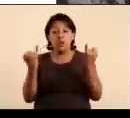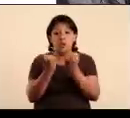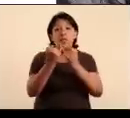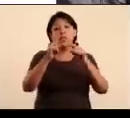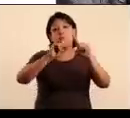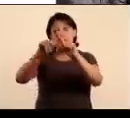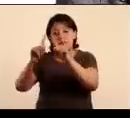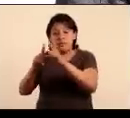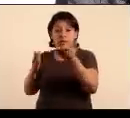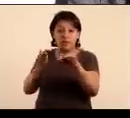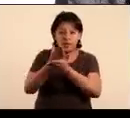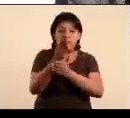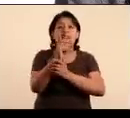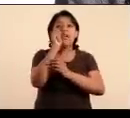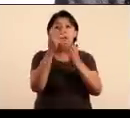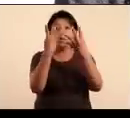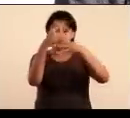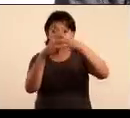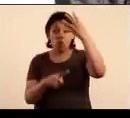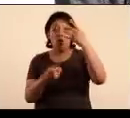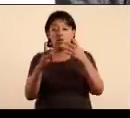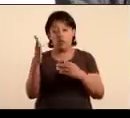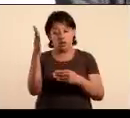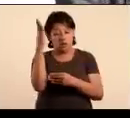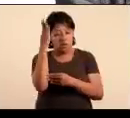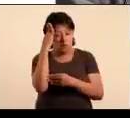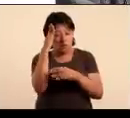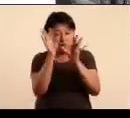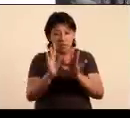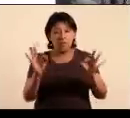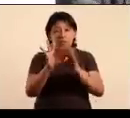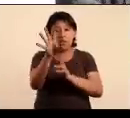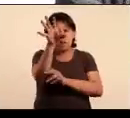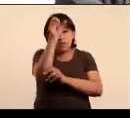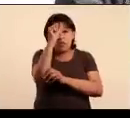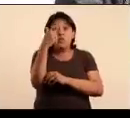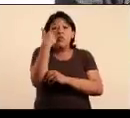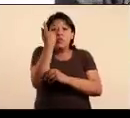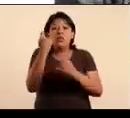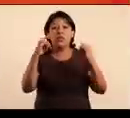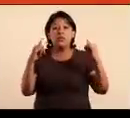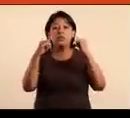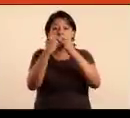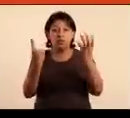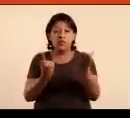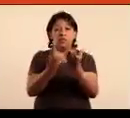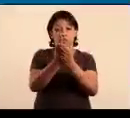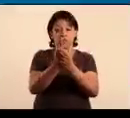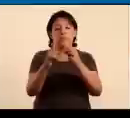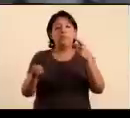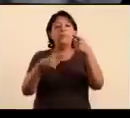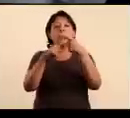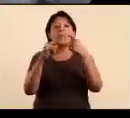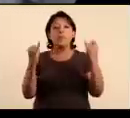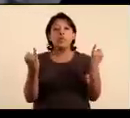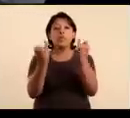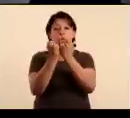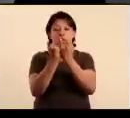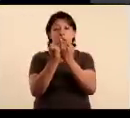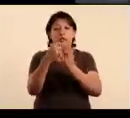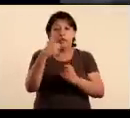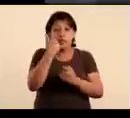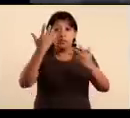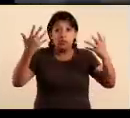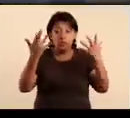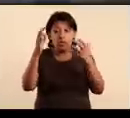y accesibilidad son los cuatro conceptos fundamentales de una institución comprometida con la inclusión. Igualdad. Para crear una cultura